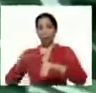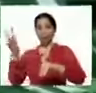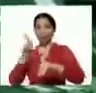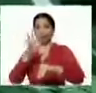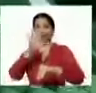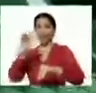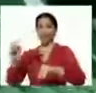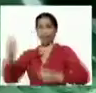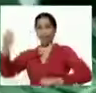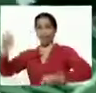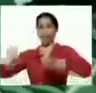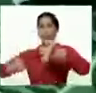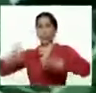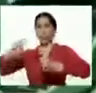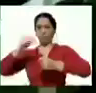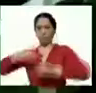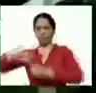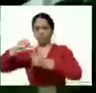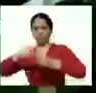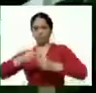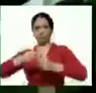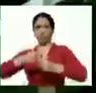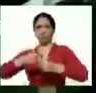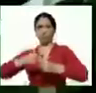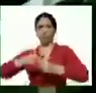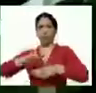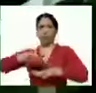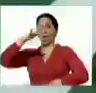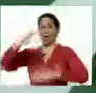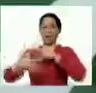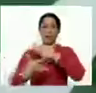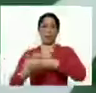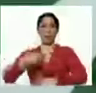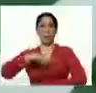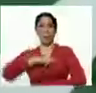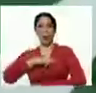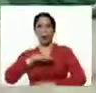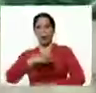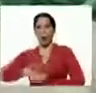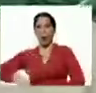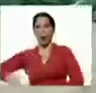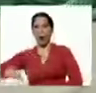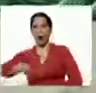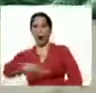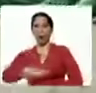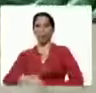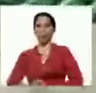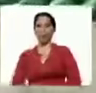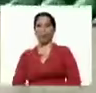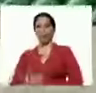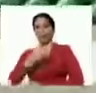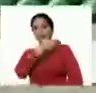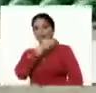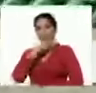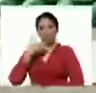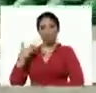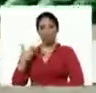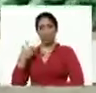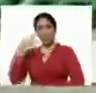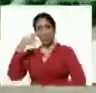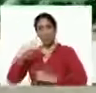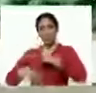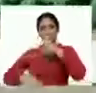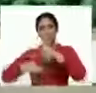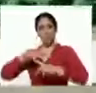cosechadoras de alta tecnología para nuestros campos y así mejorar, producir